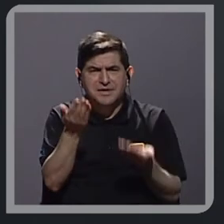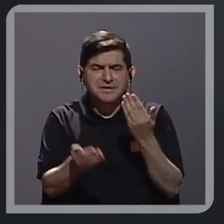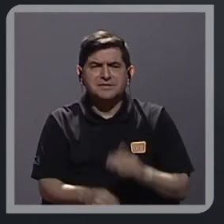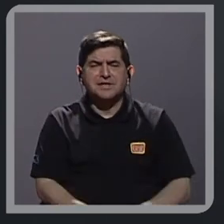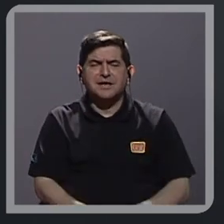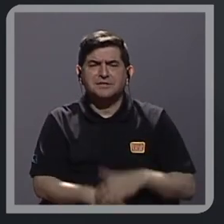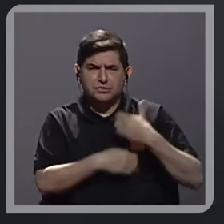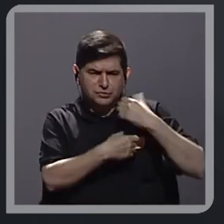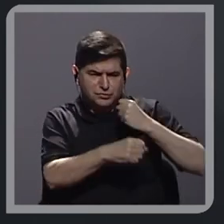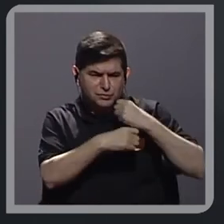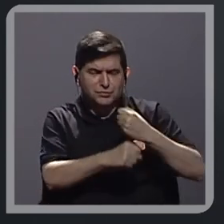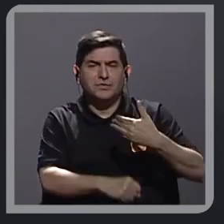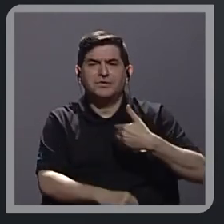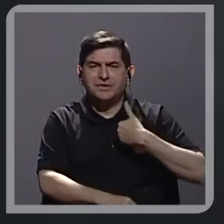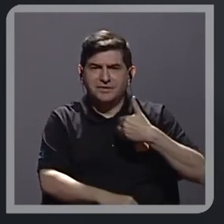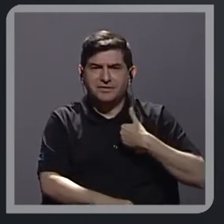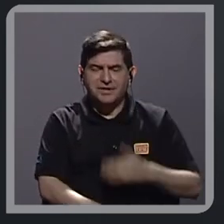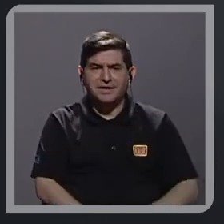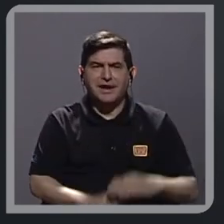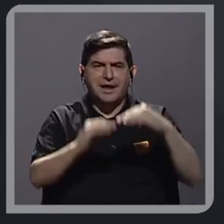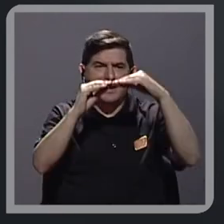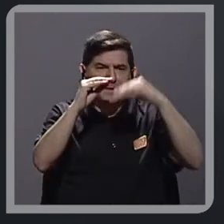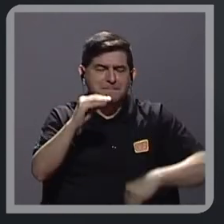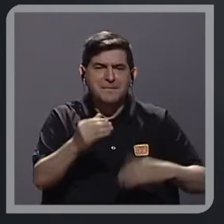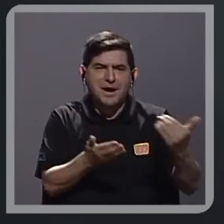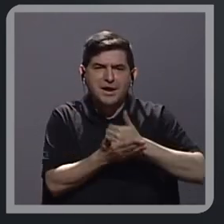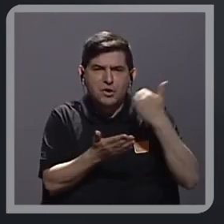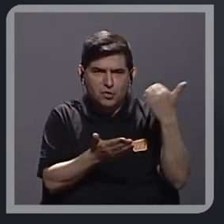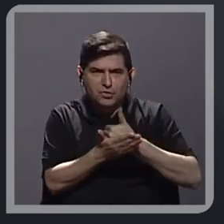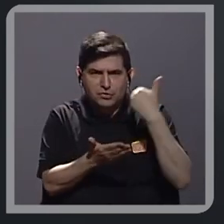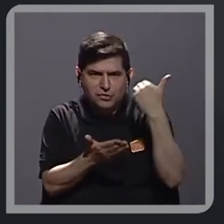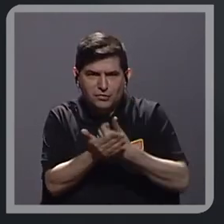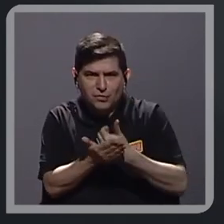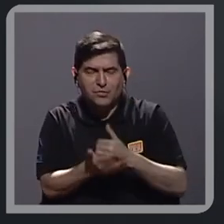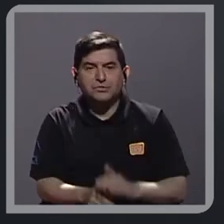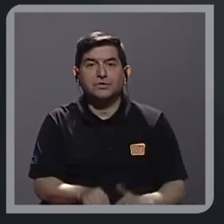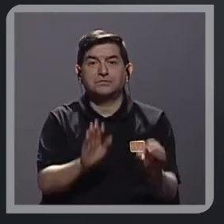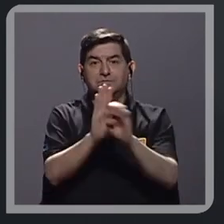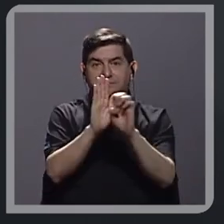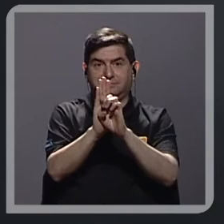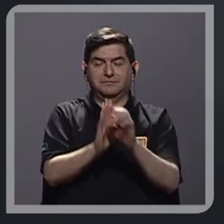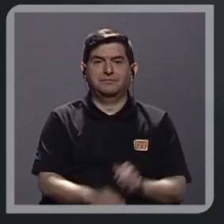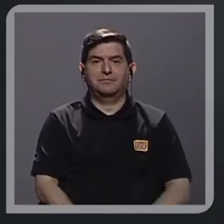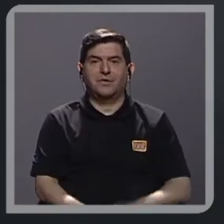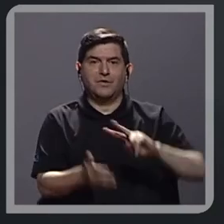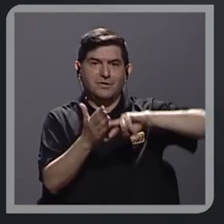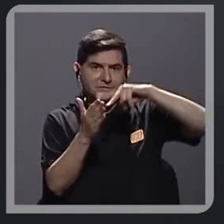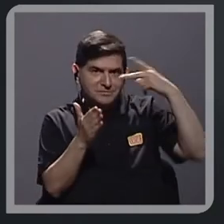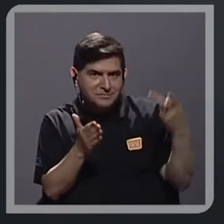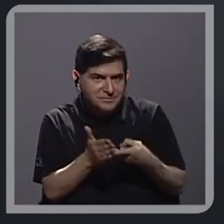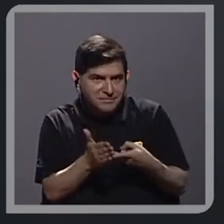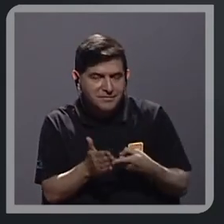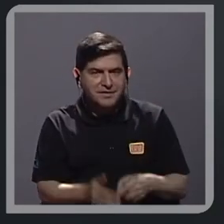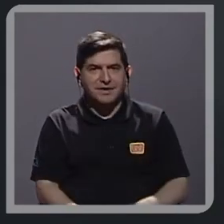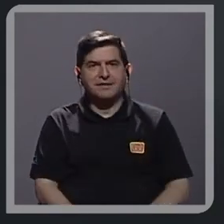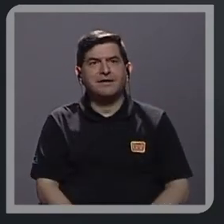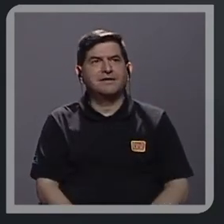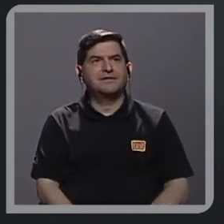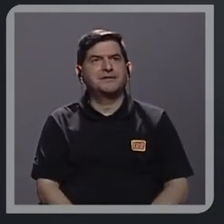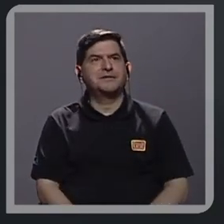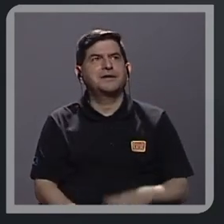las municipalidades que han tenido una menor cantidad de recursos disponibles. Por ejemplo, lo que fue al primer